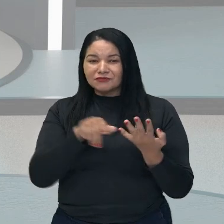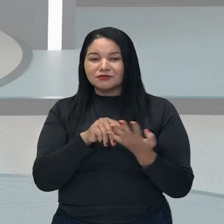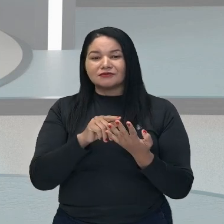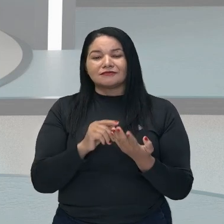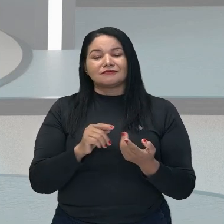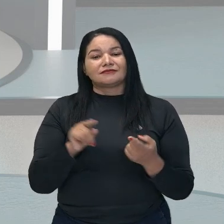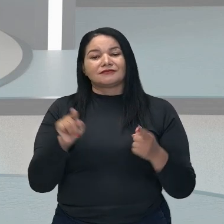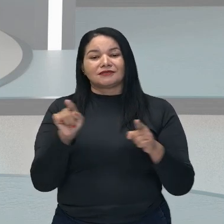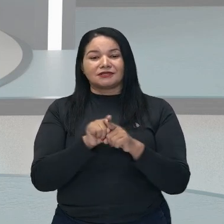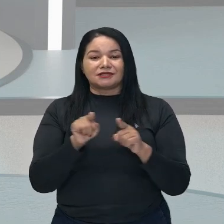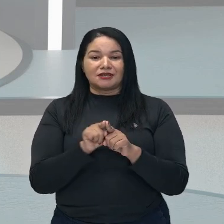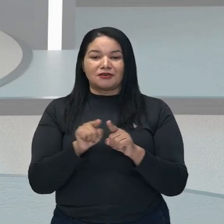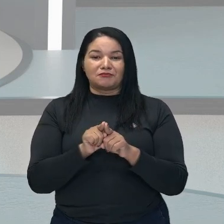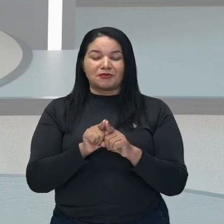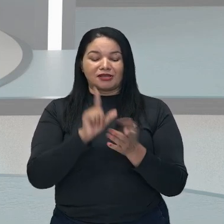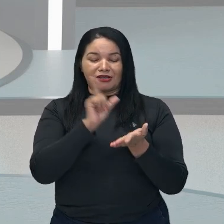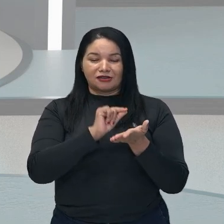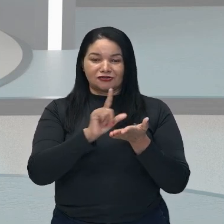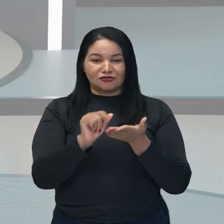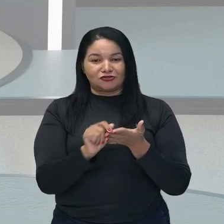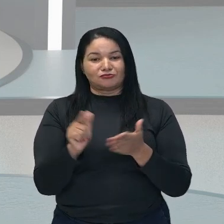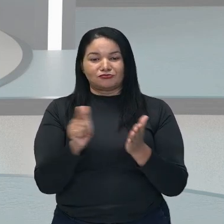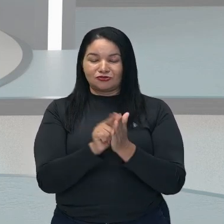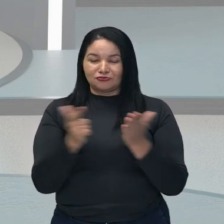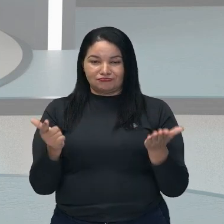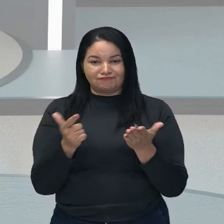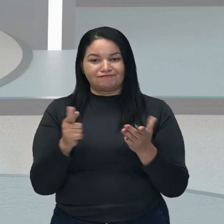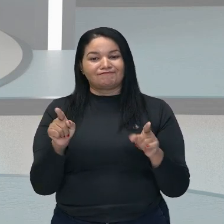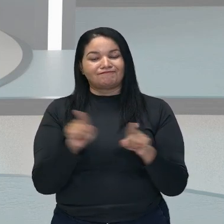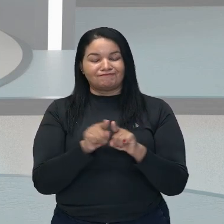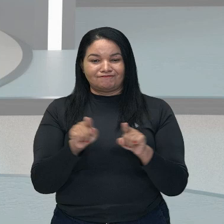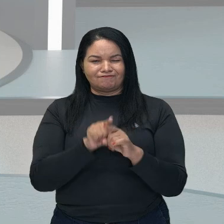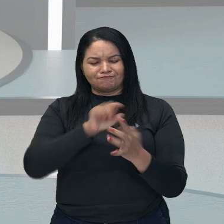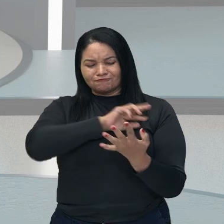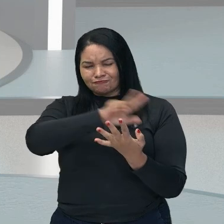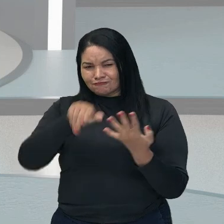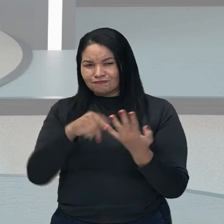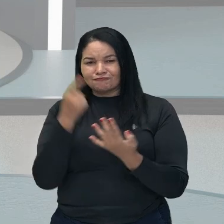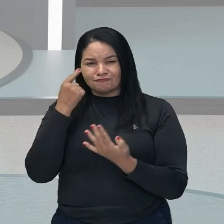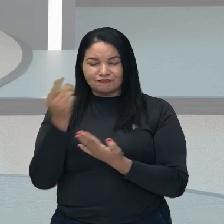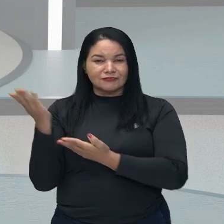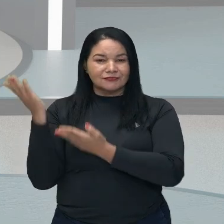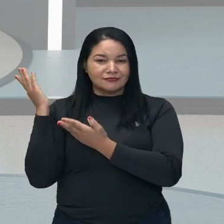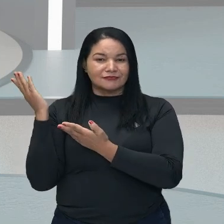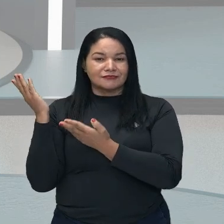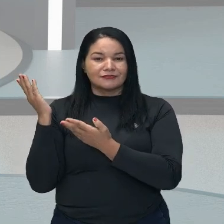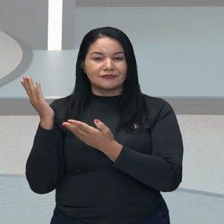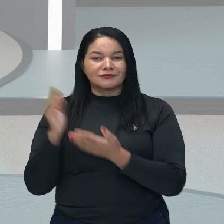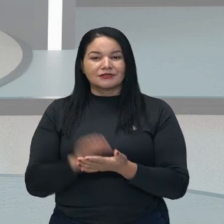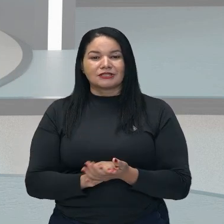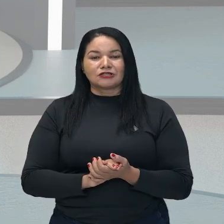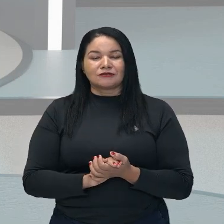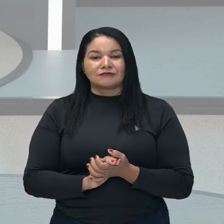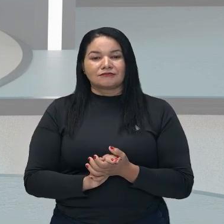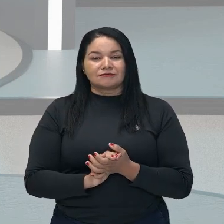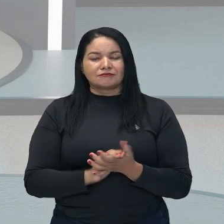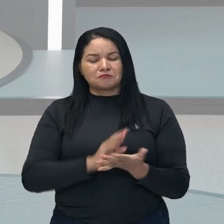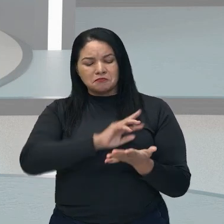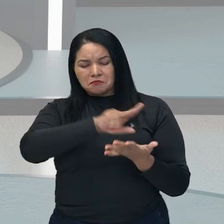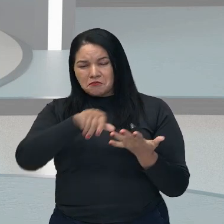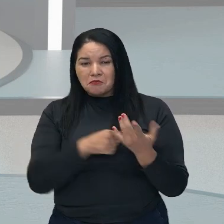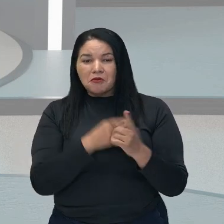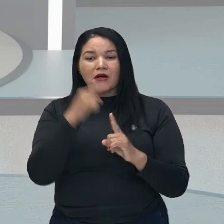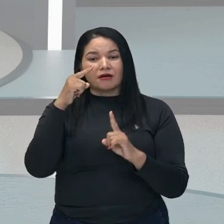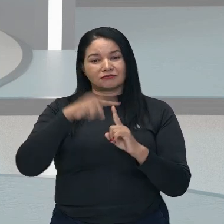literarias y artículos periodísticos. Si nos miramos varios tipos de